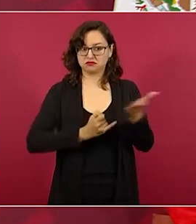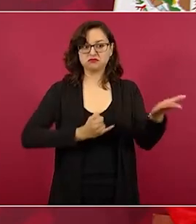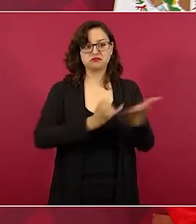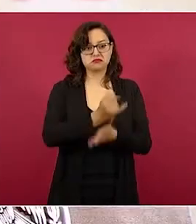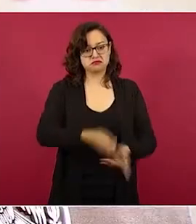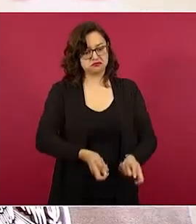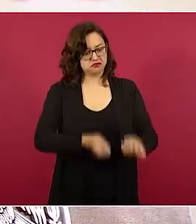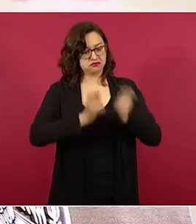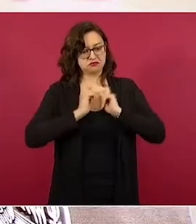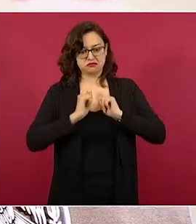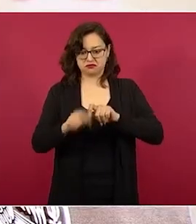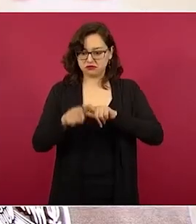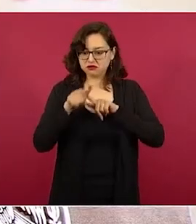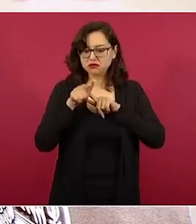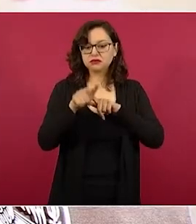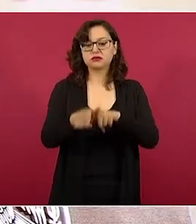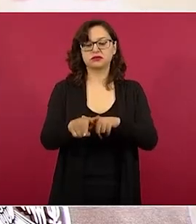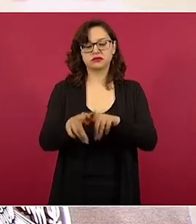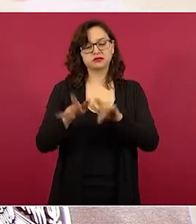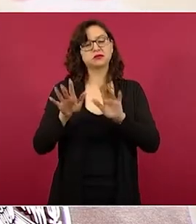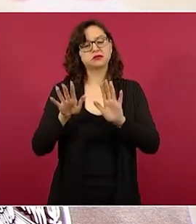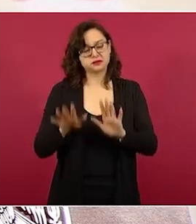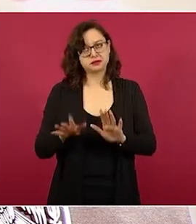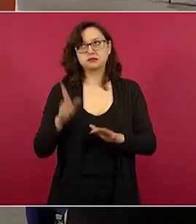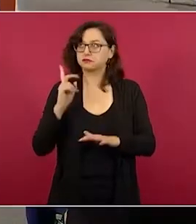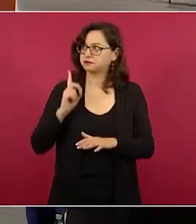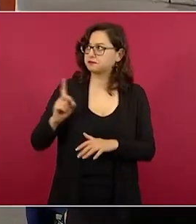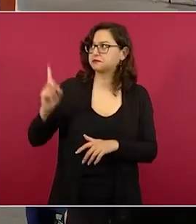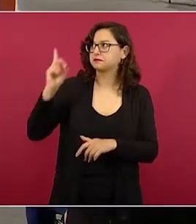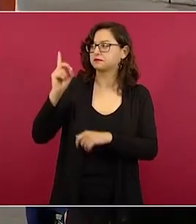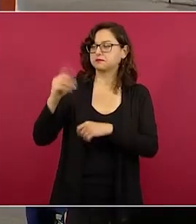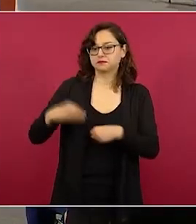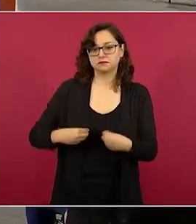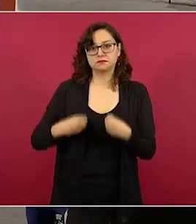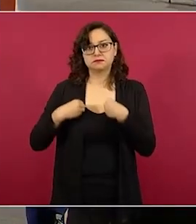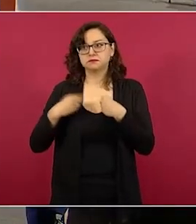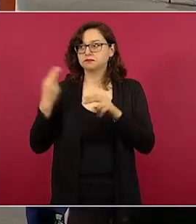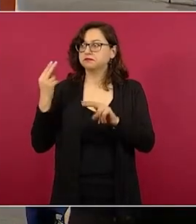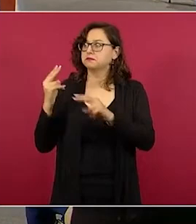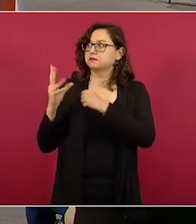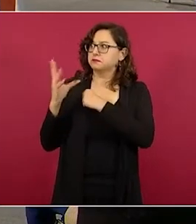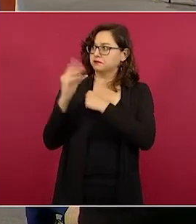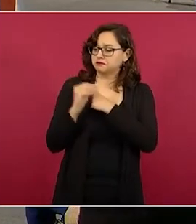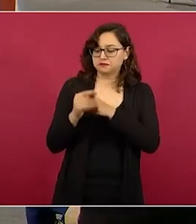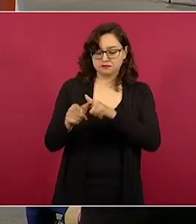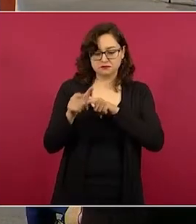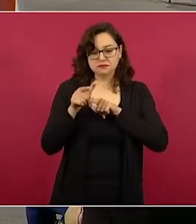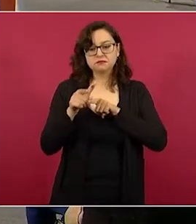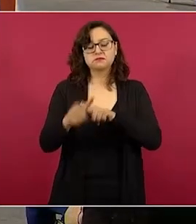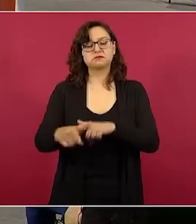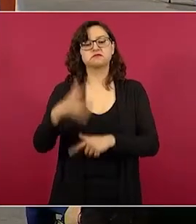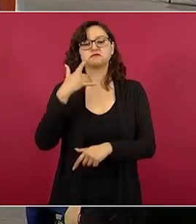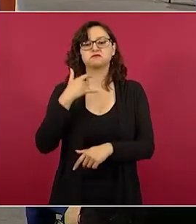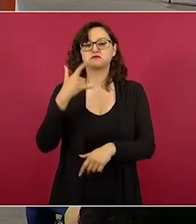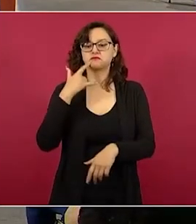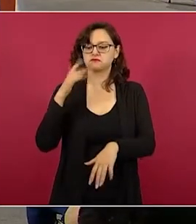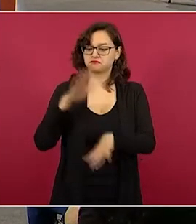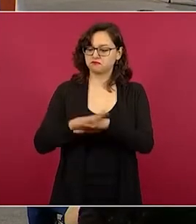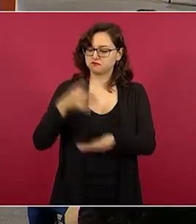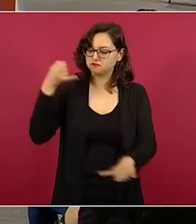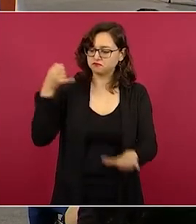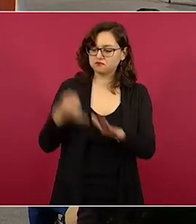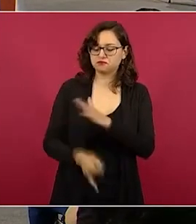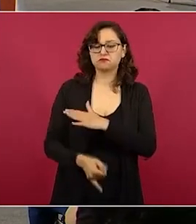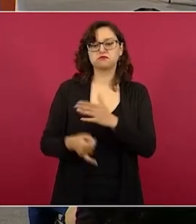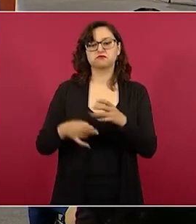vamos hacia adelante a profundizar en la transformación de